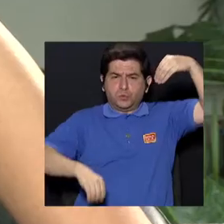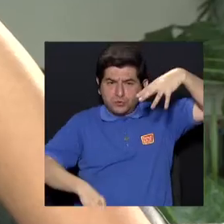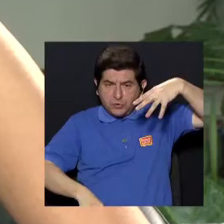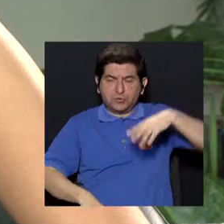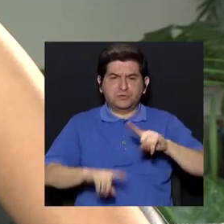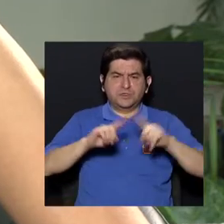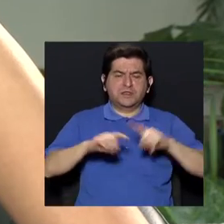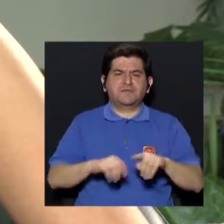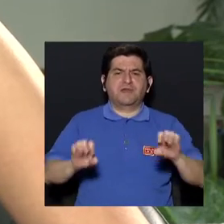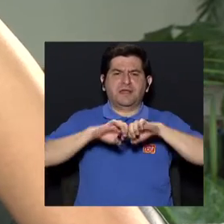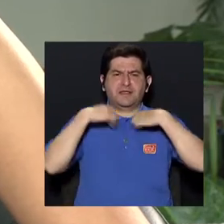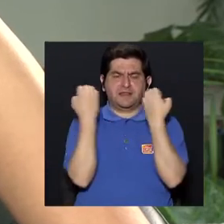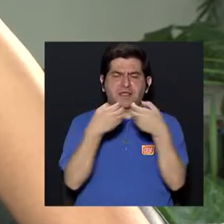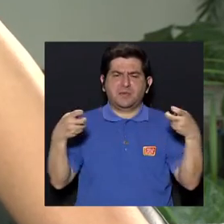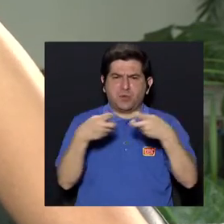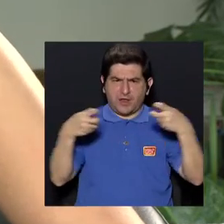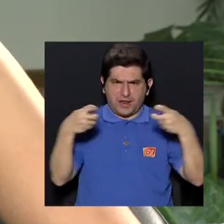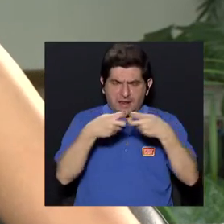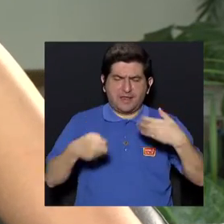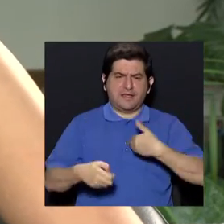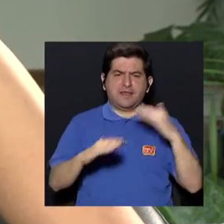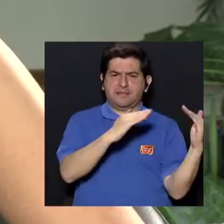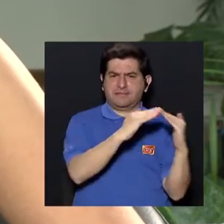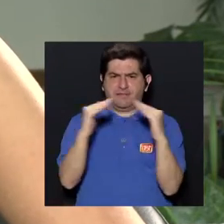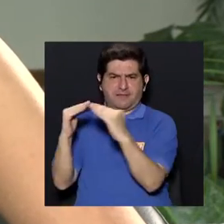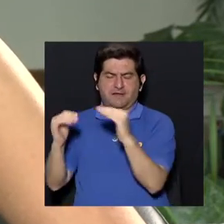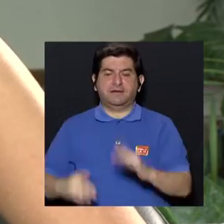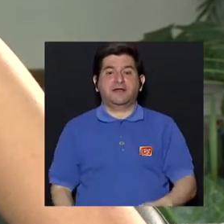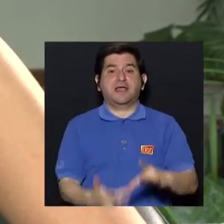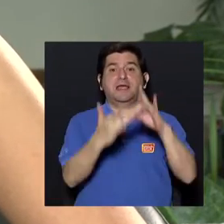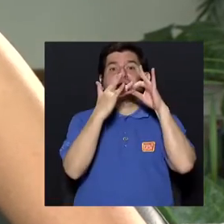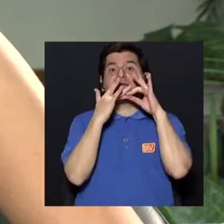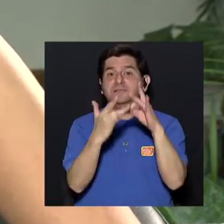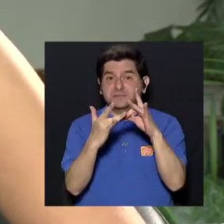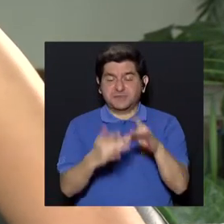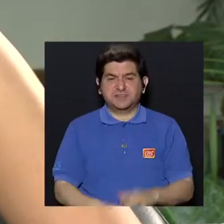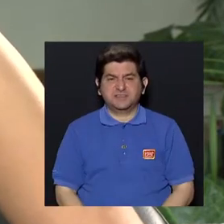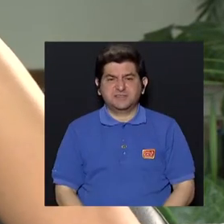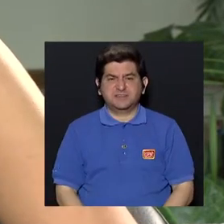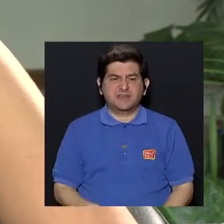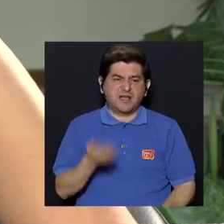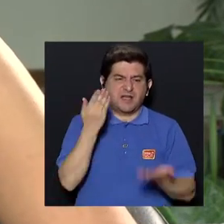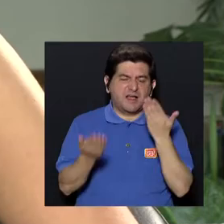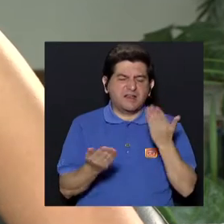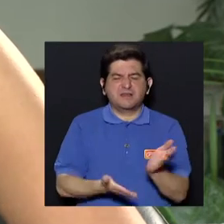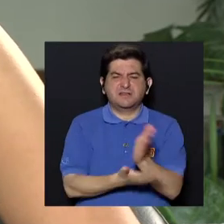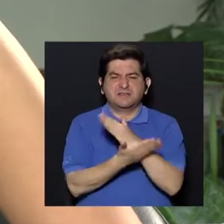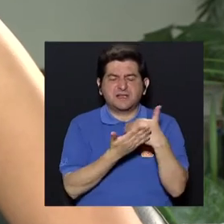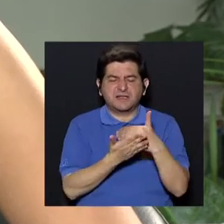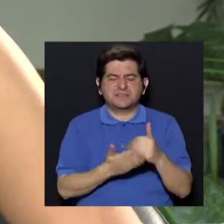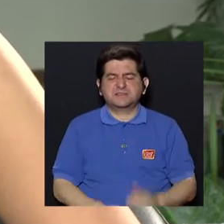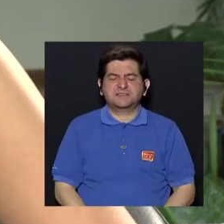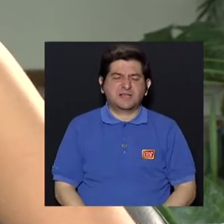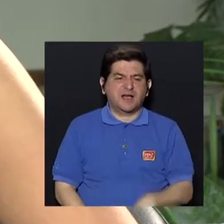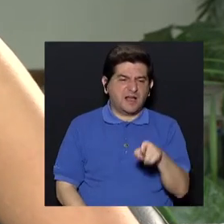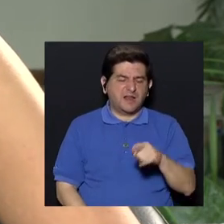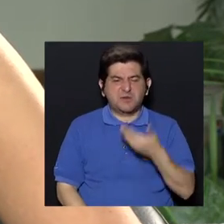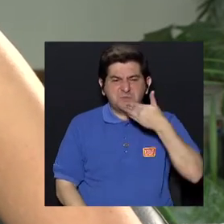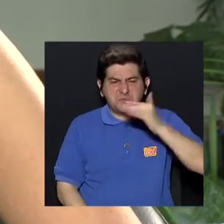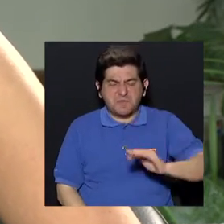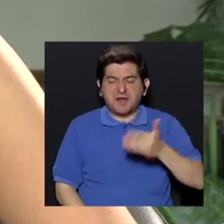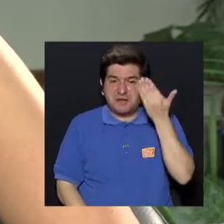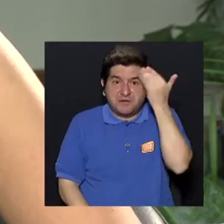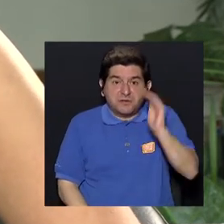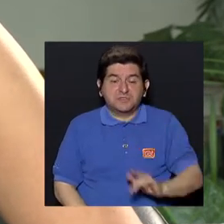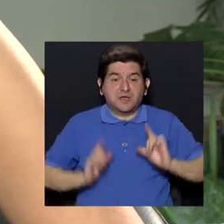y otros equipos electrónicos y eléctricos que tenemos en casa. Sobre todo que cuando se nos descompone algún equipo, ya no sabemos qué hacer con él,